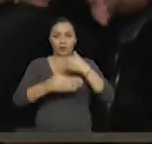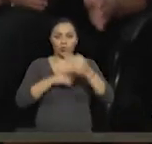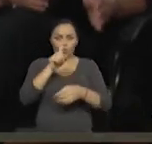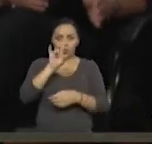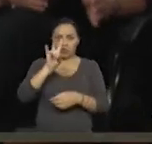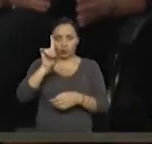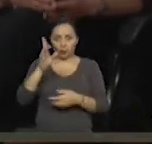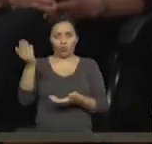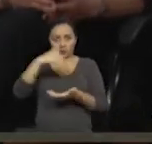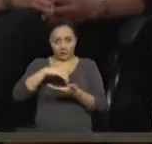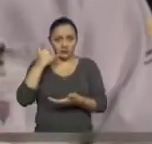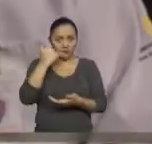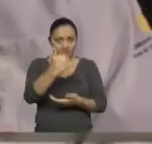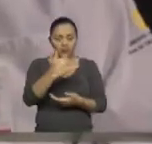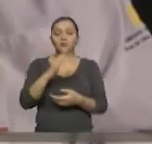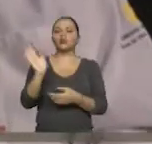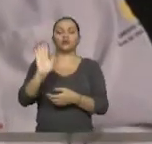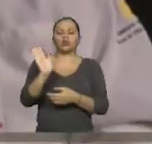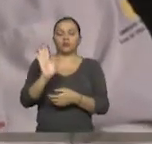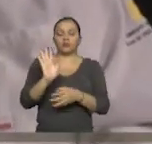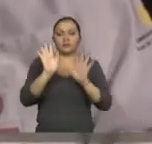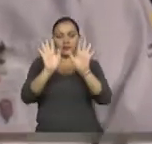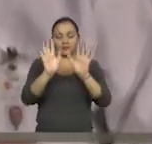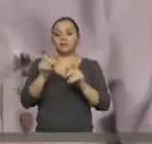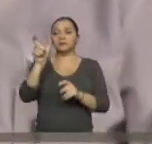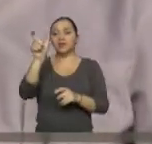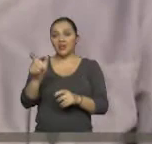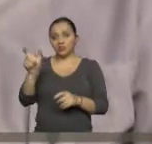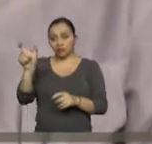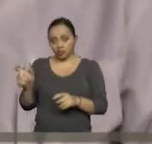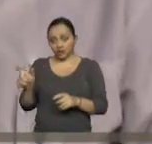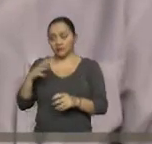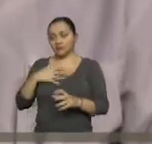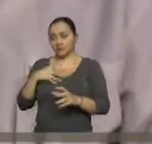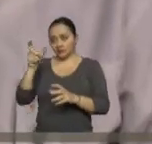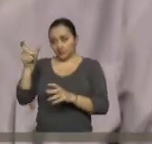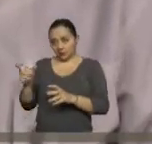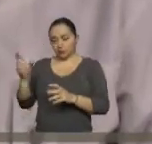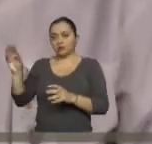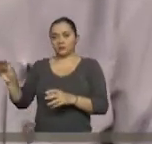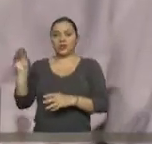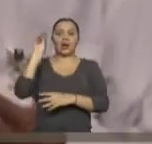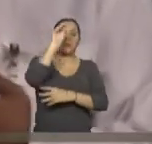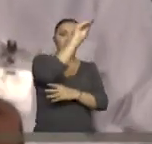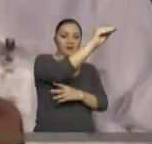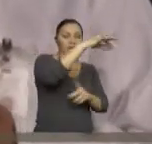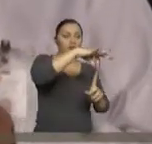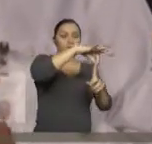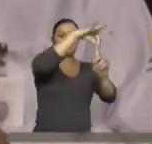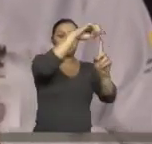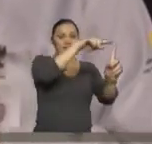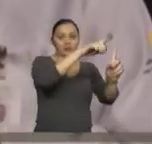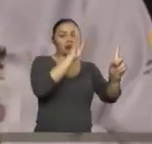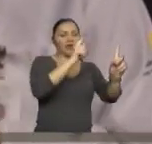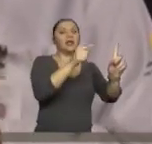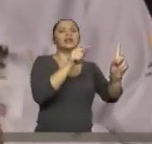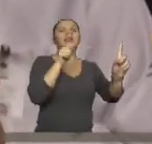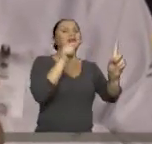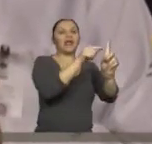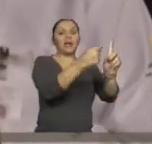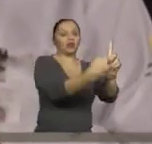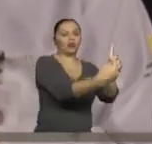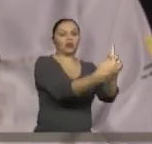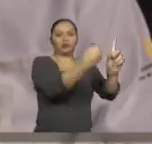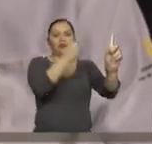¿Qué tiene que hacer? Bueno, el paciente, una vez que ha sido referido, se le indica al paciente regresar para de nuevo, de